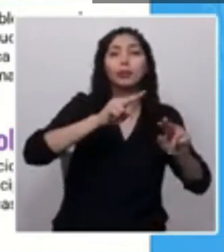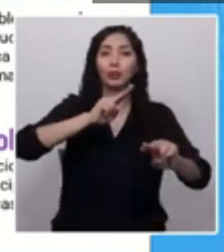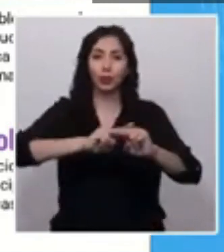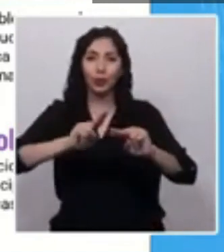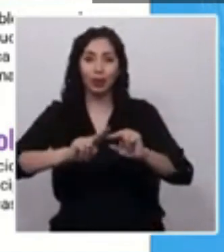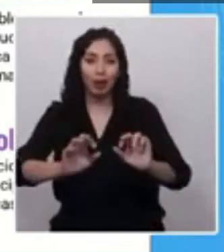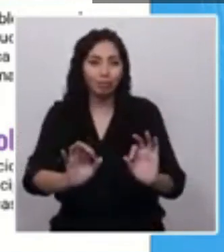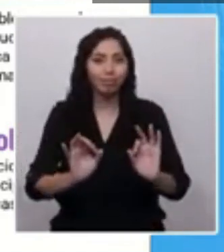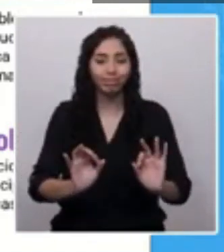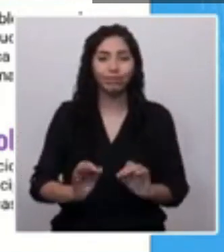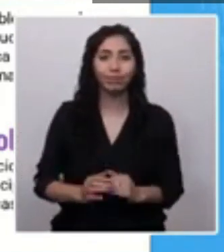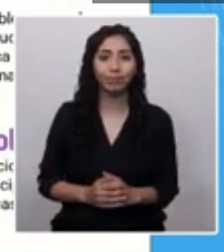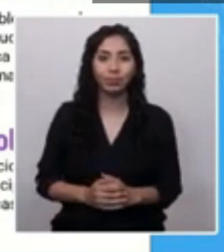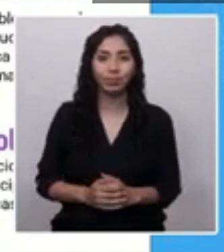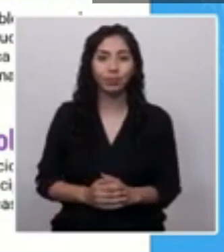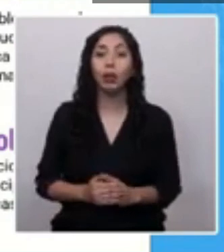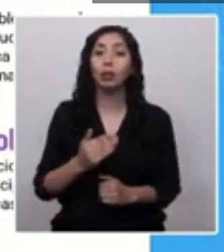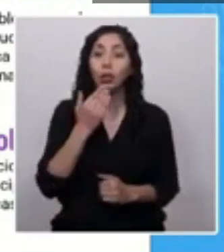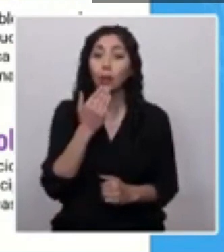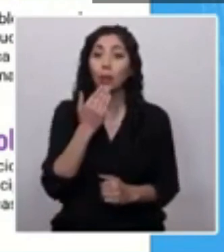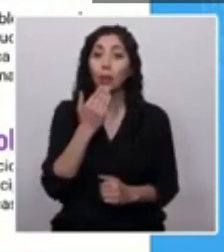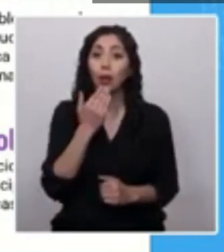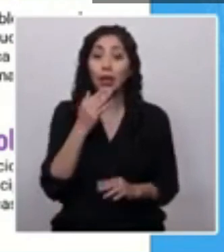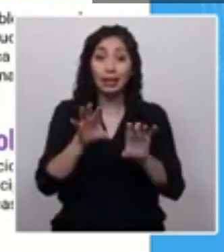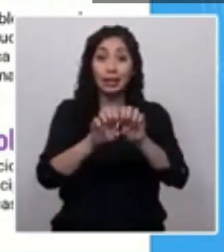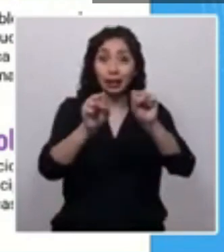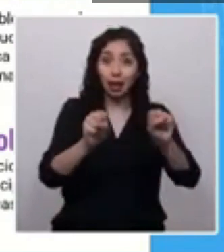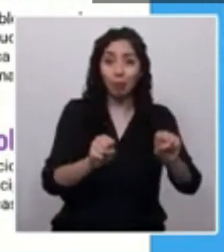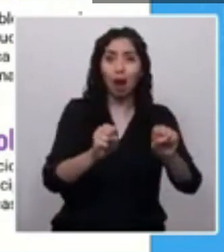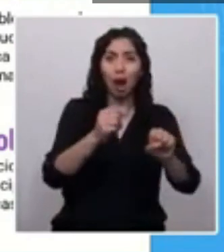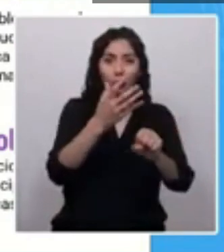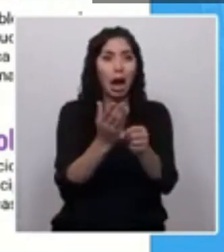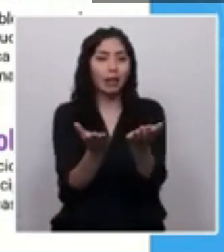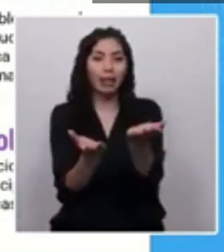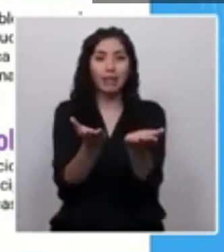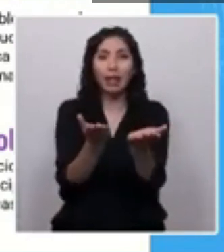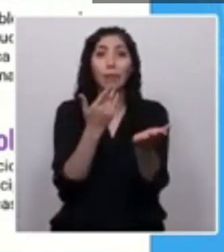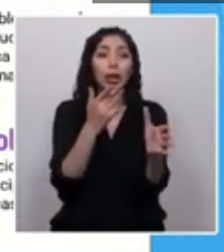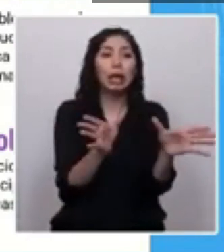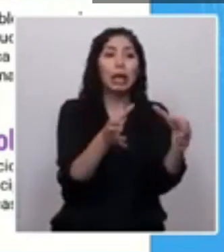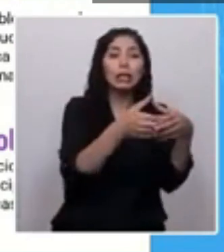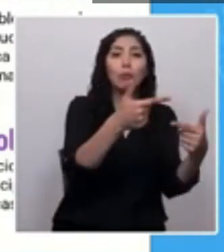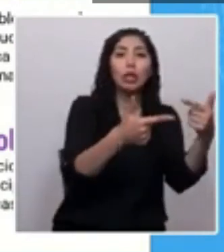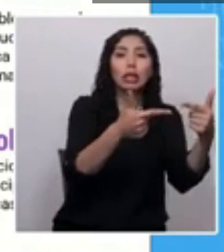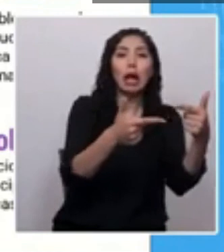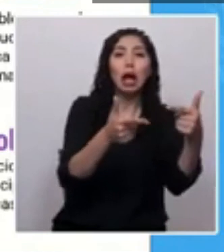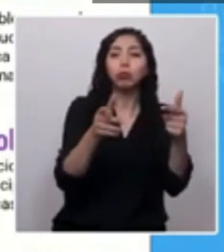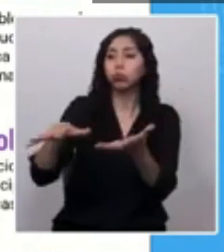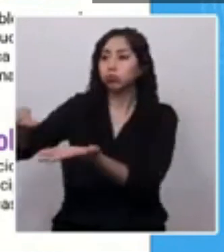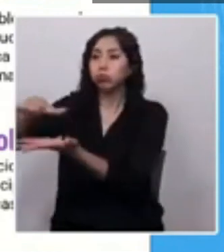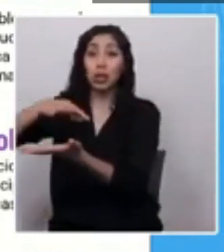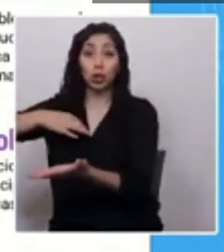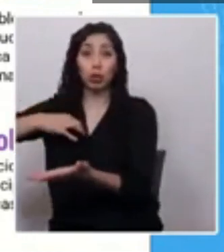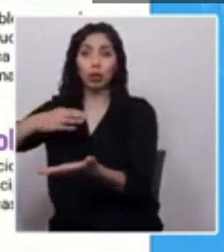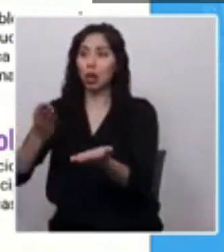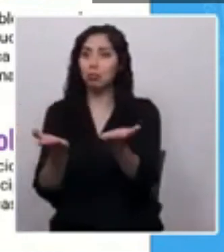Otorga estabilidad al sistema, ya que alinea la clase política con la ciudadanía. Y promueve la inteligencia colectiva,